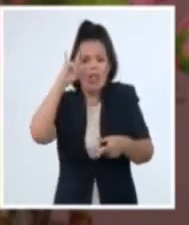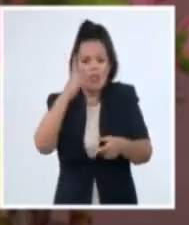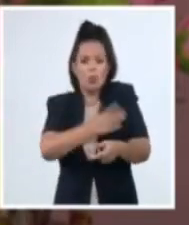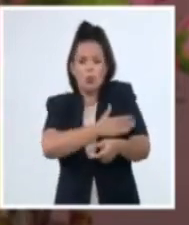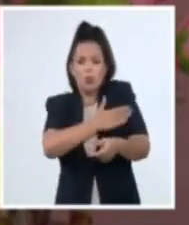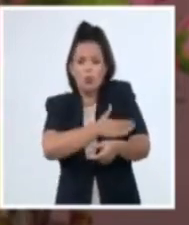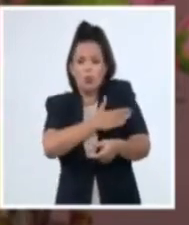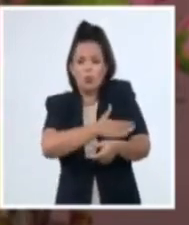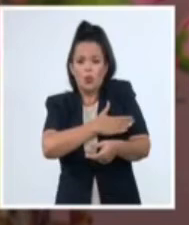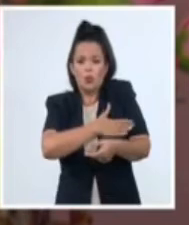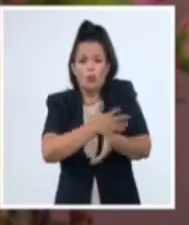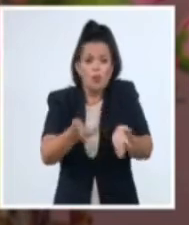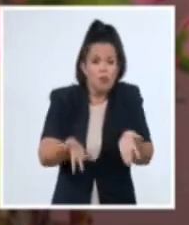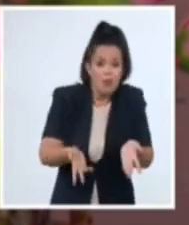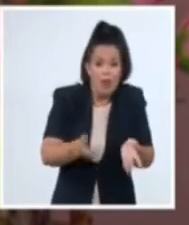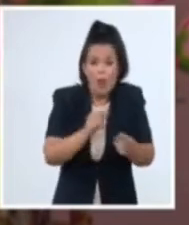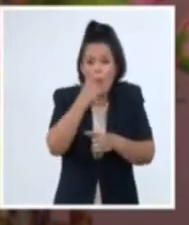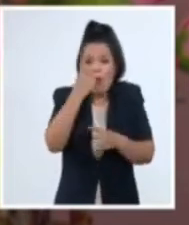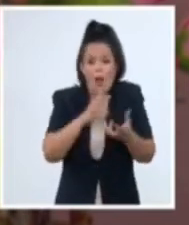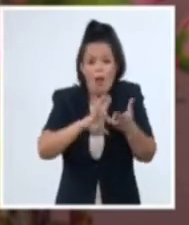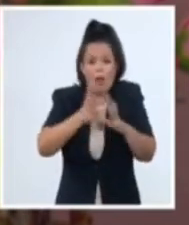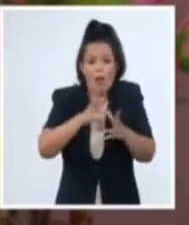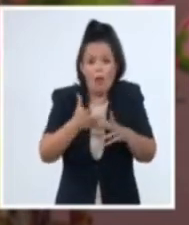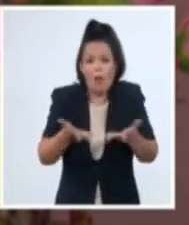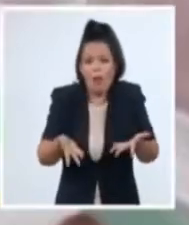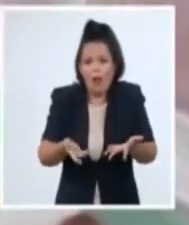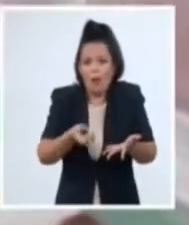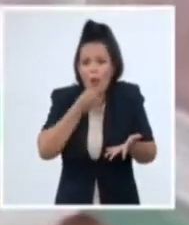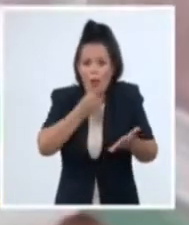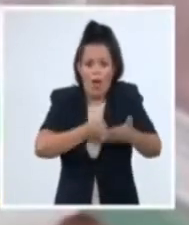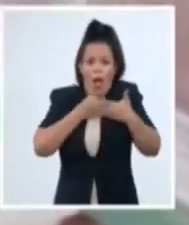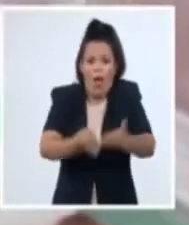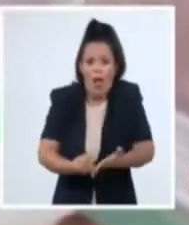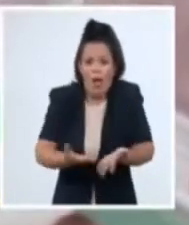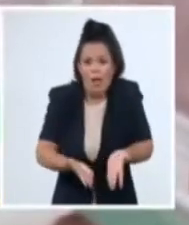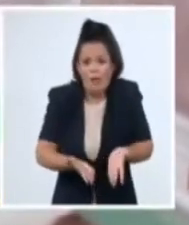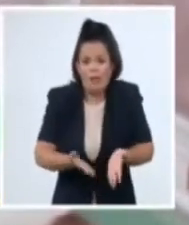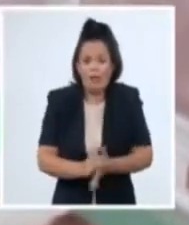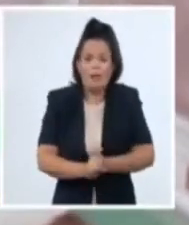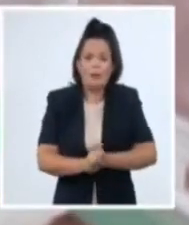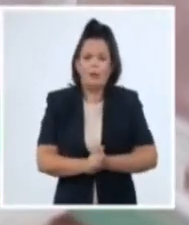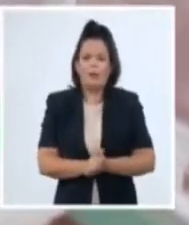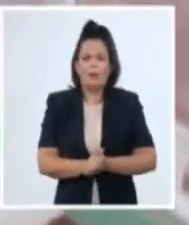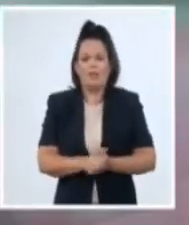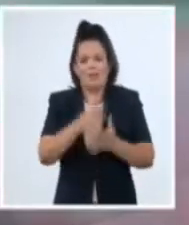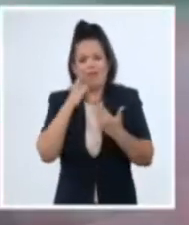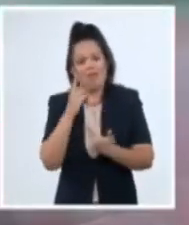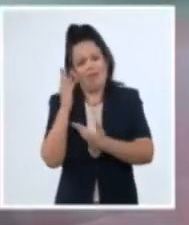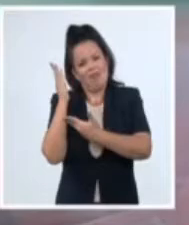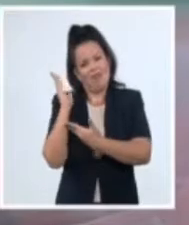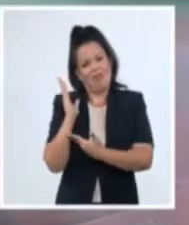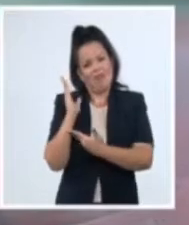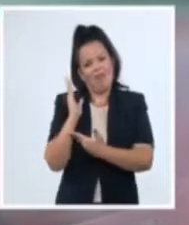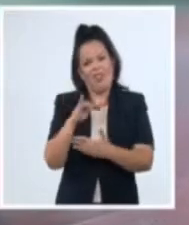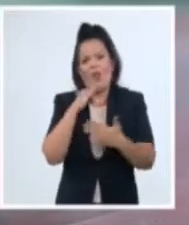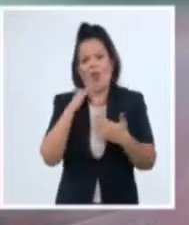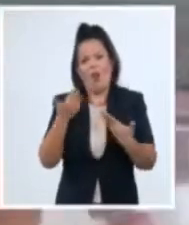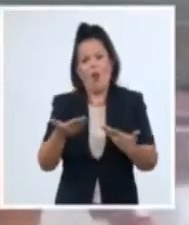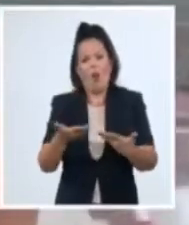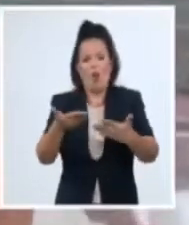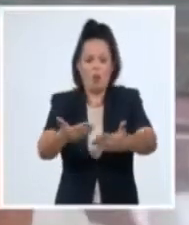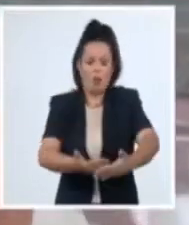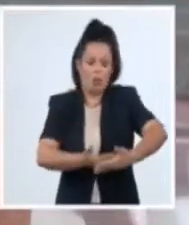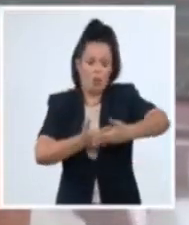arma que tuve para, ¿sabes? Darle esa asistencia a ese bebé. Así llegó el niño hasta el Hospital Pediátrico Provincial